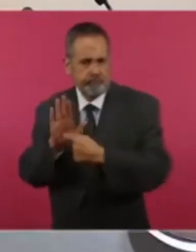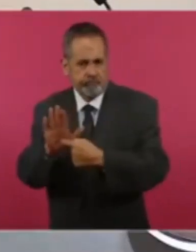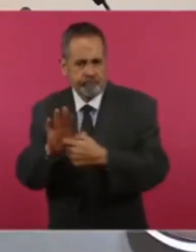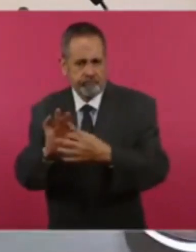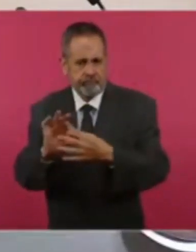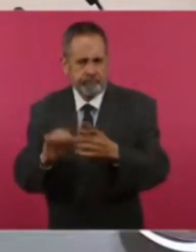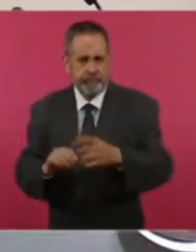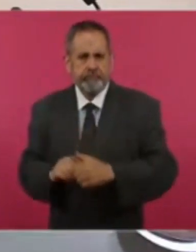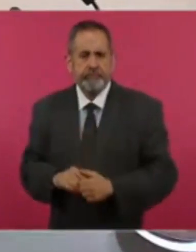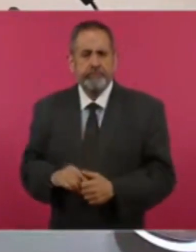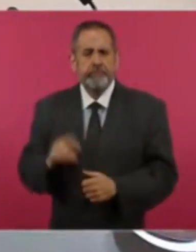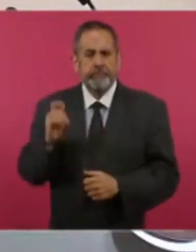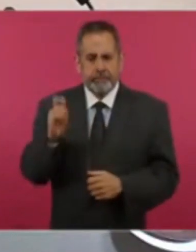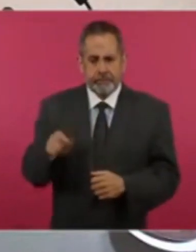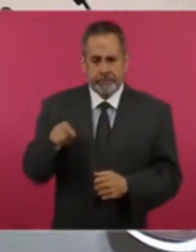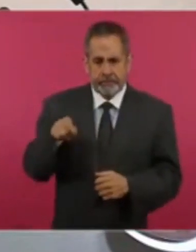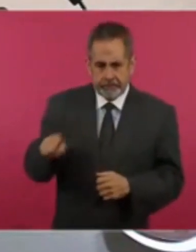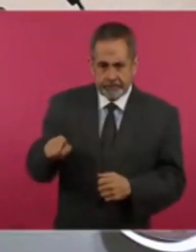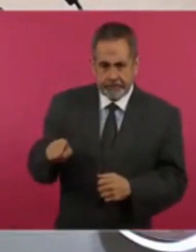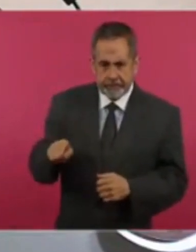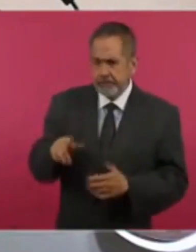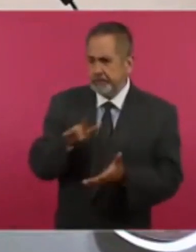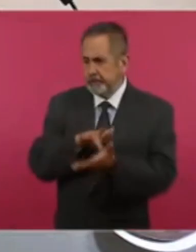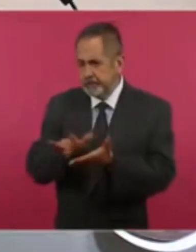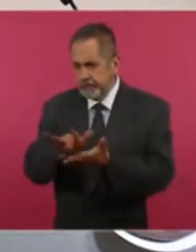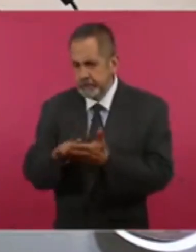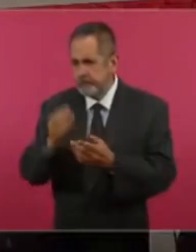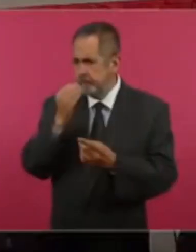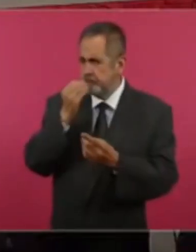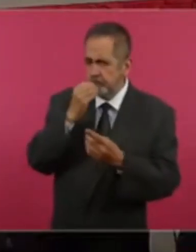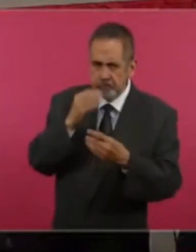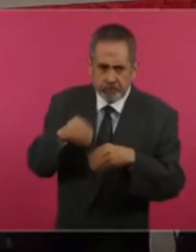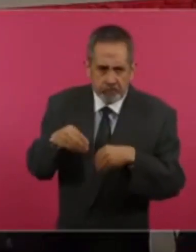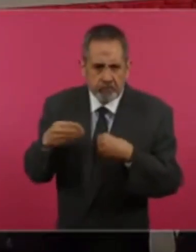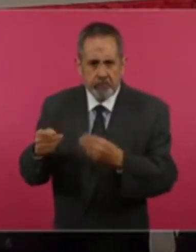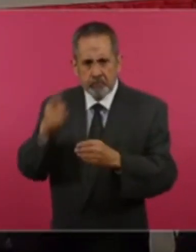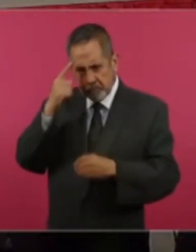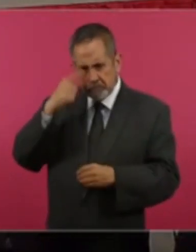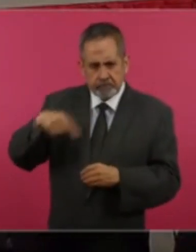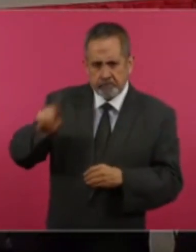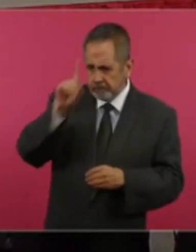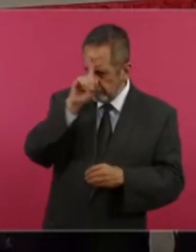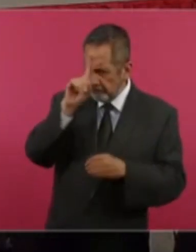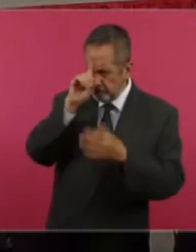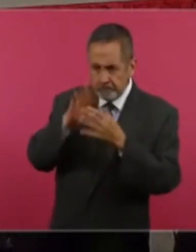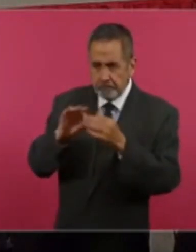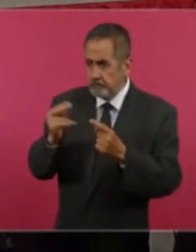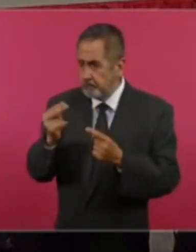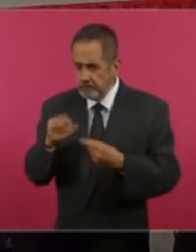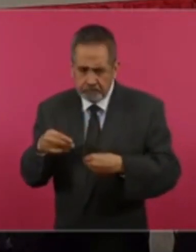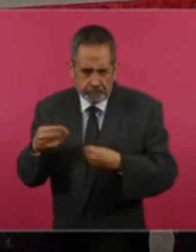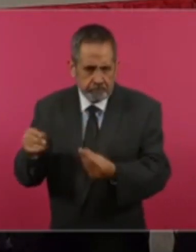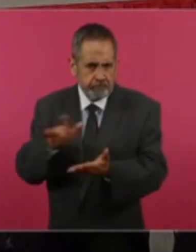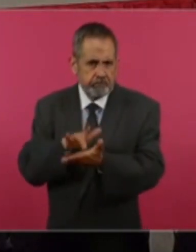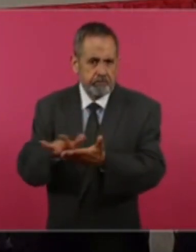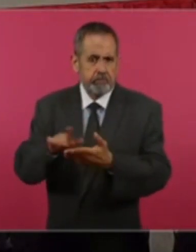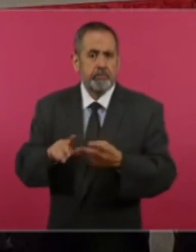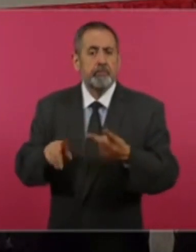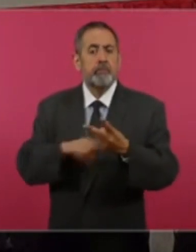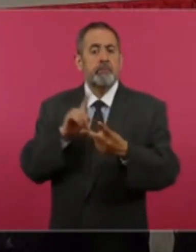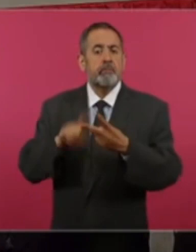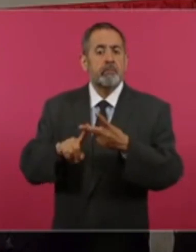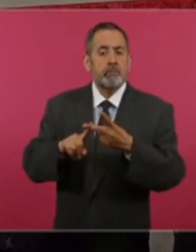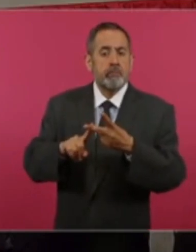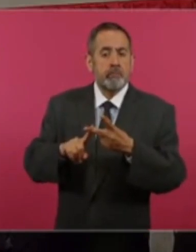espacio. La agencia alimentaria, fuente de apoyos en alimentos, en balance nutricional para quienes más lo necesitan. Las carreras, que es